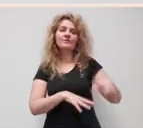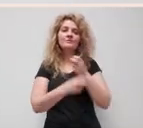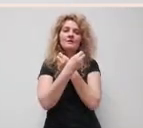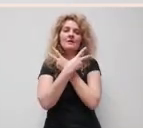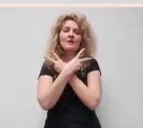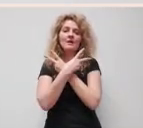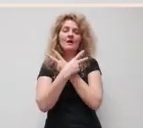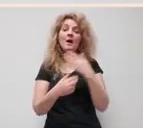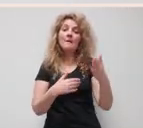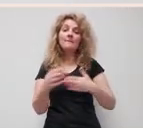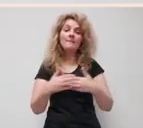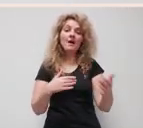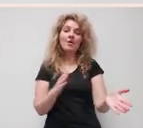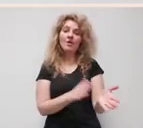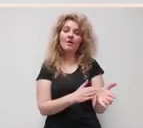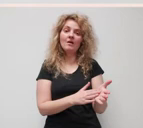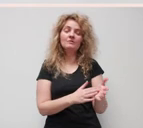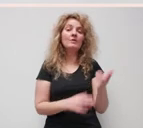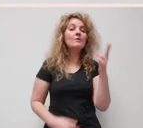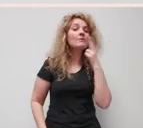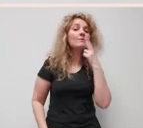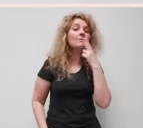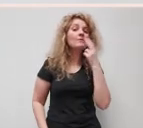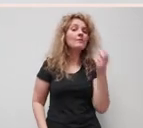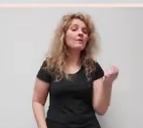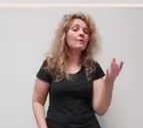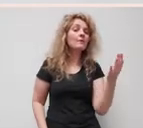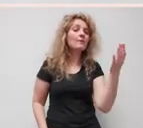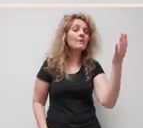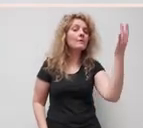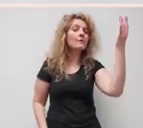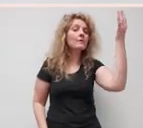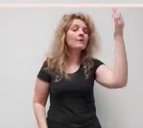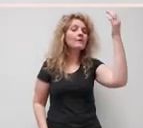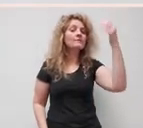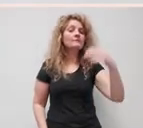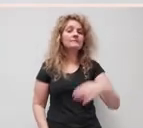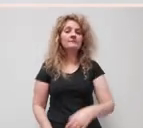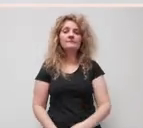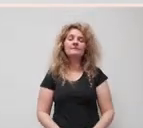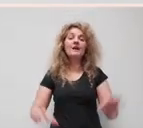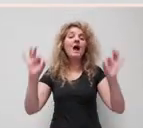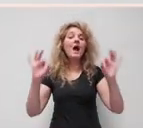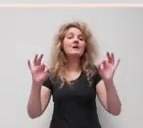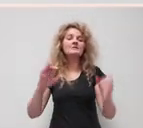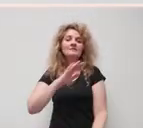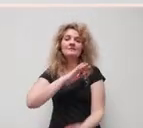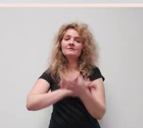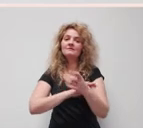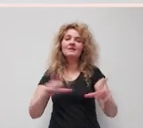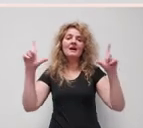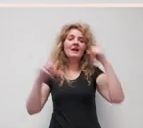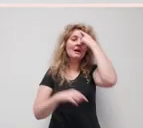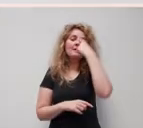quedou creada a representación icónica de Castelao. Unha imaxe atemporal perfectamente reconhecible por